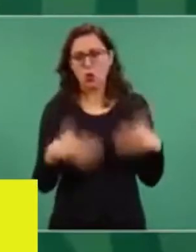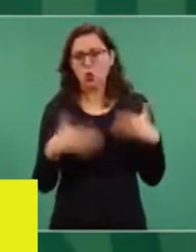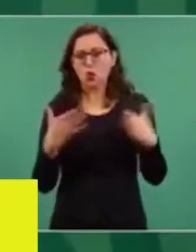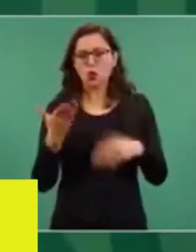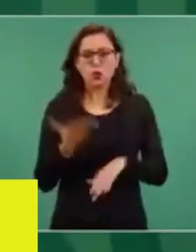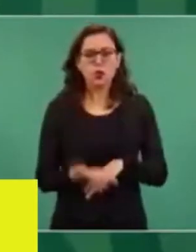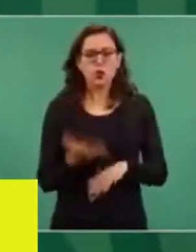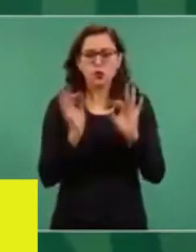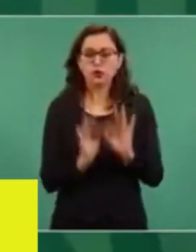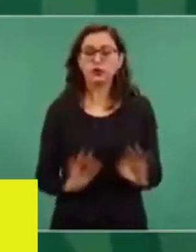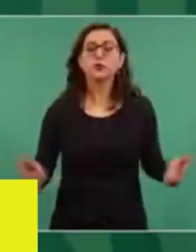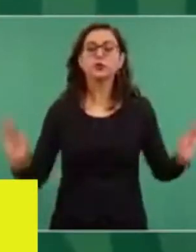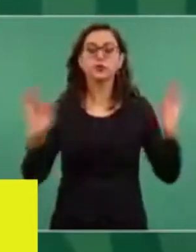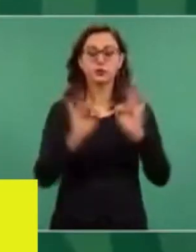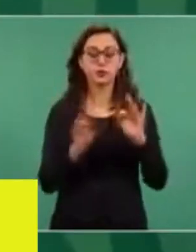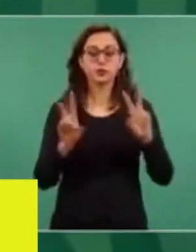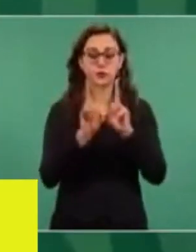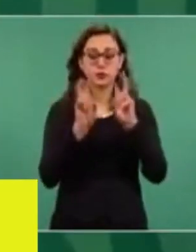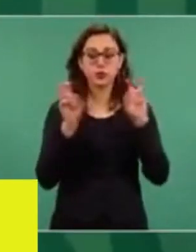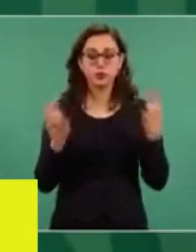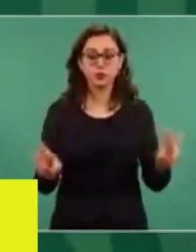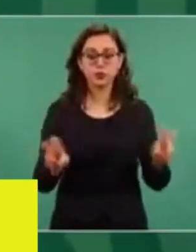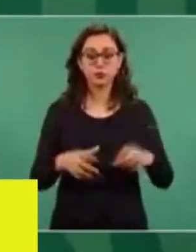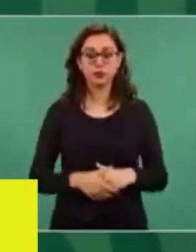a Estados Unidos.